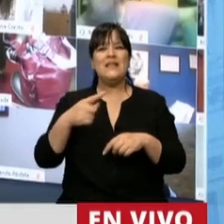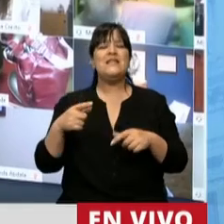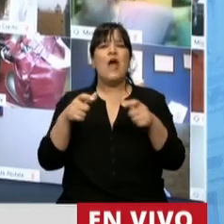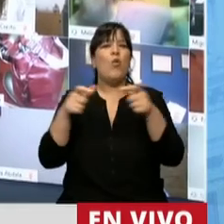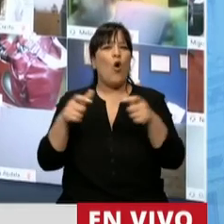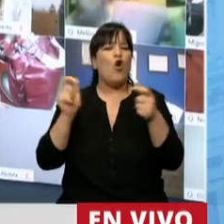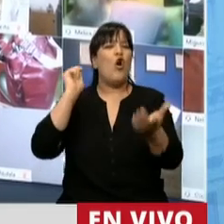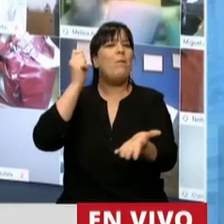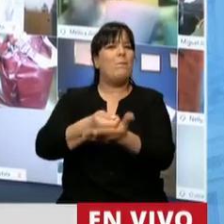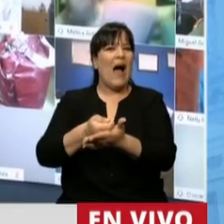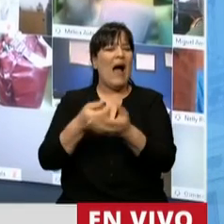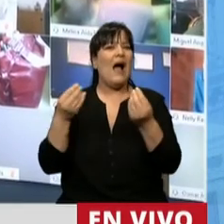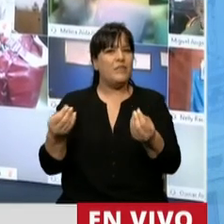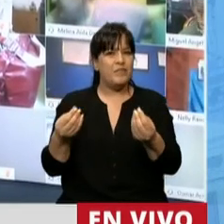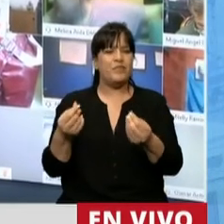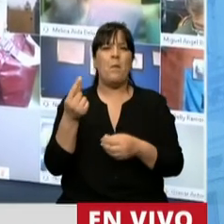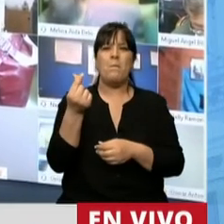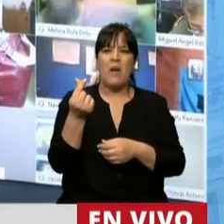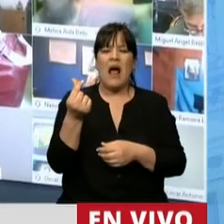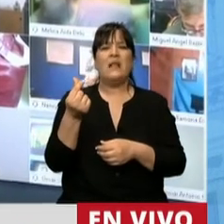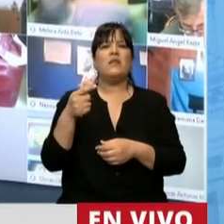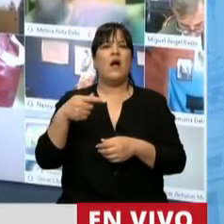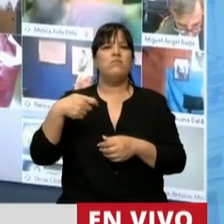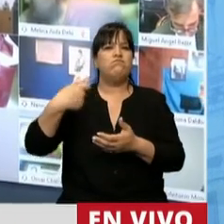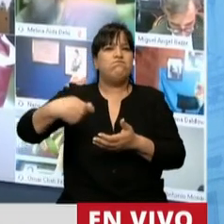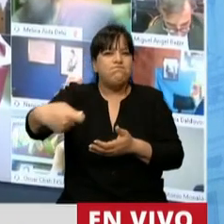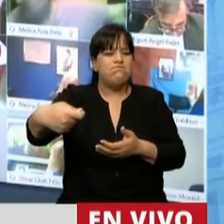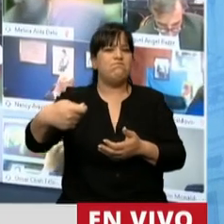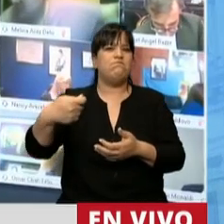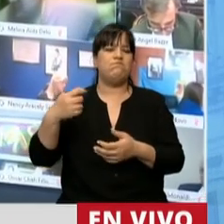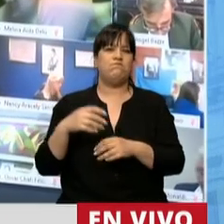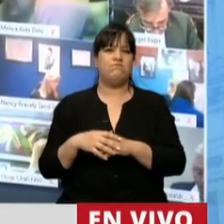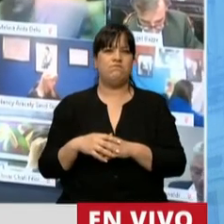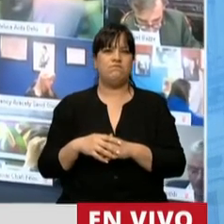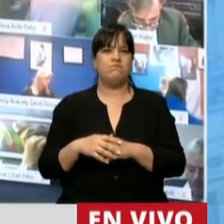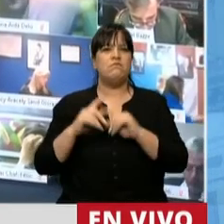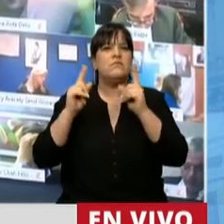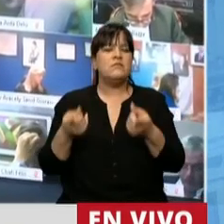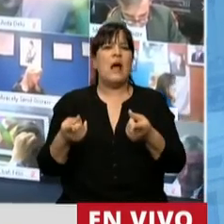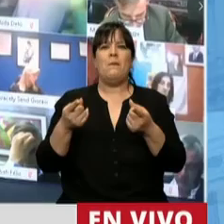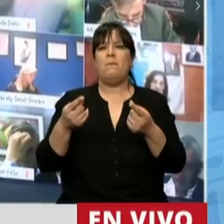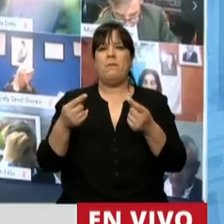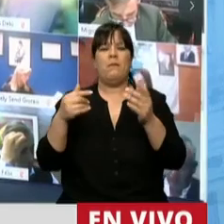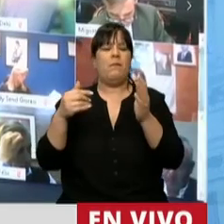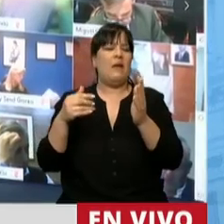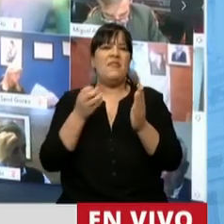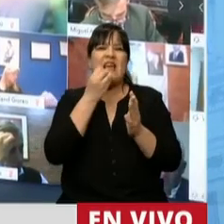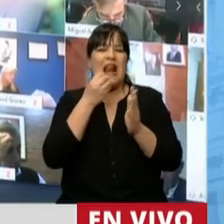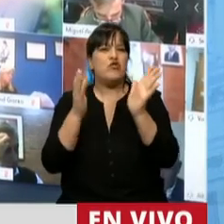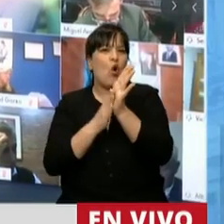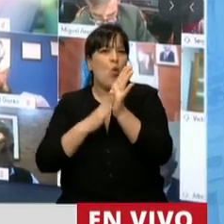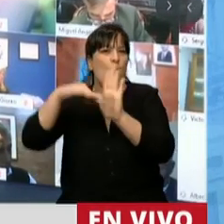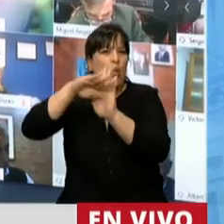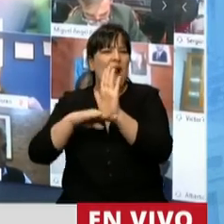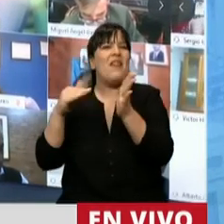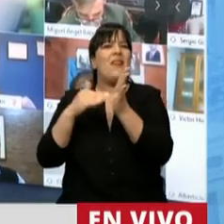se aplicaría al pago de importes a abonar en carácter de anticipos y o saldos de declaración jurada en concepto